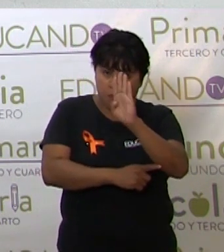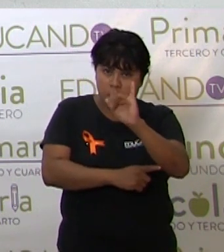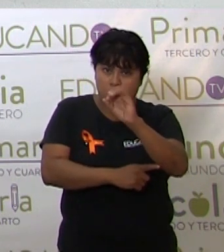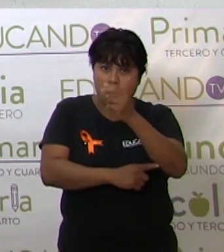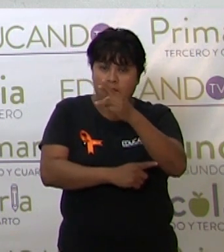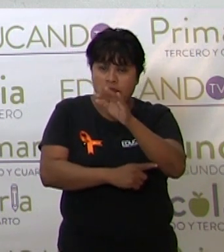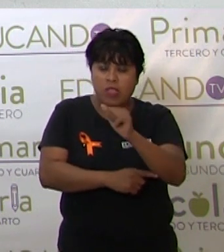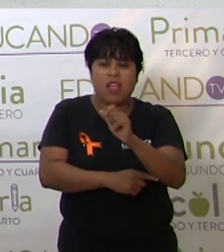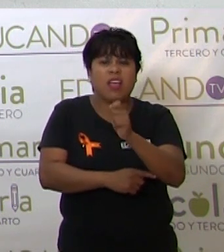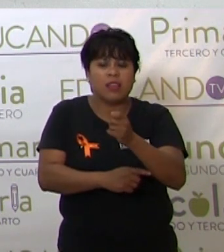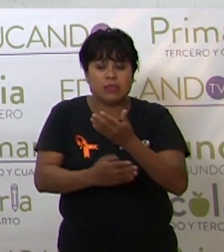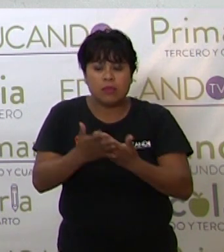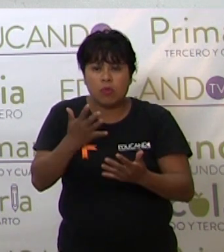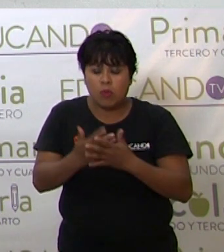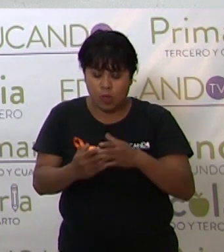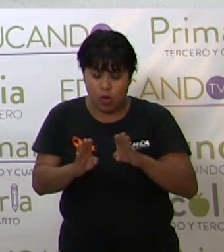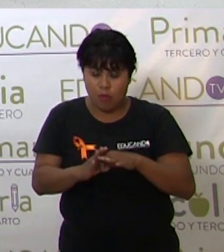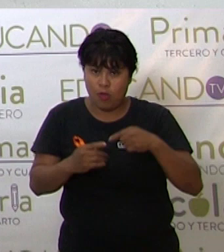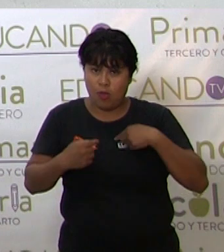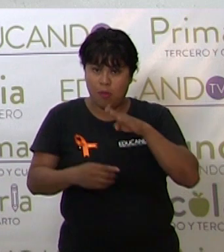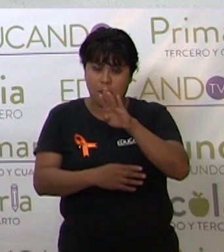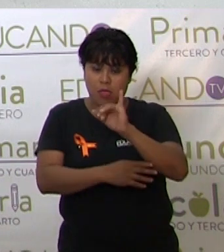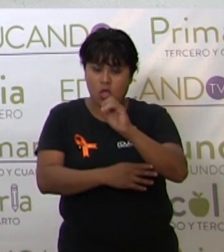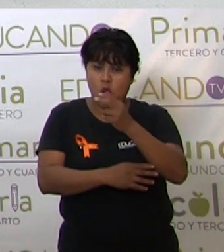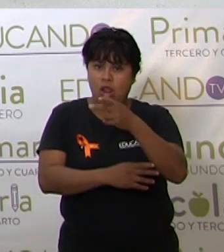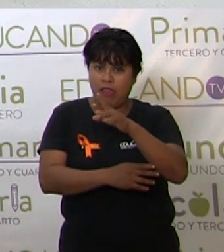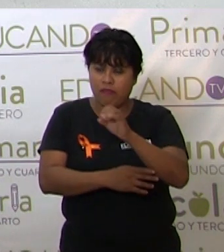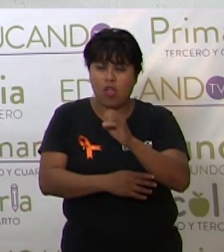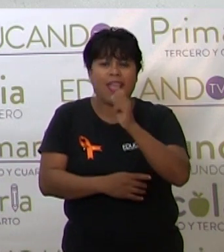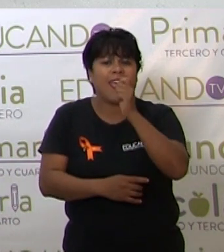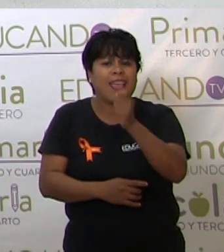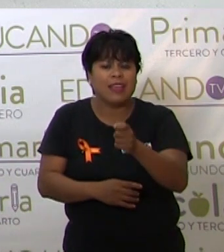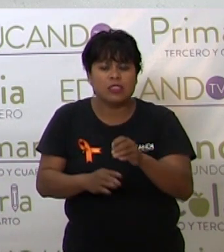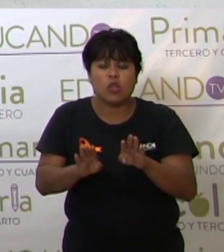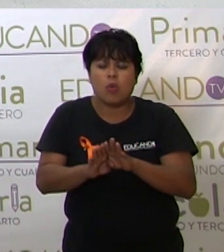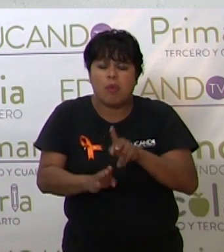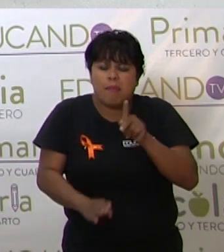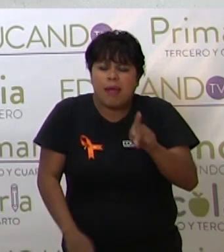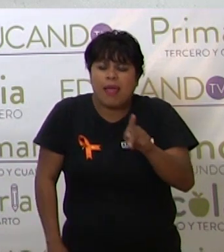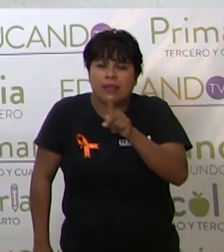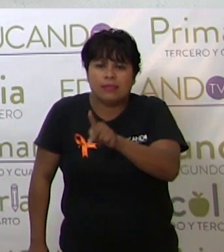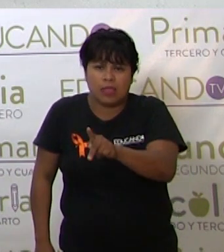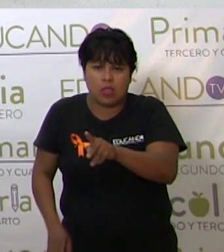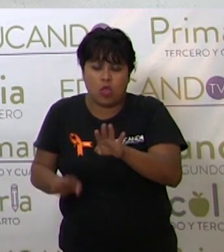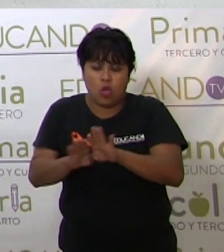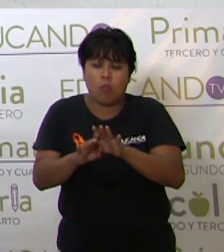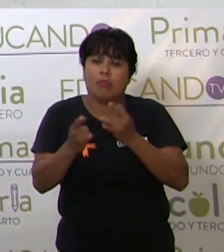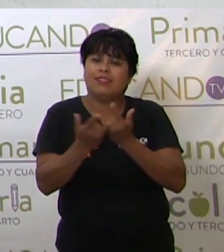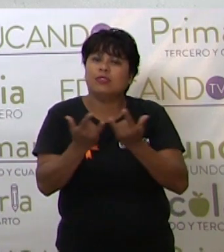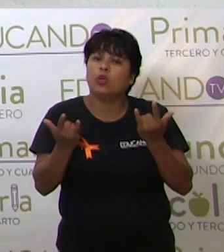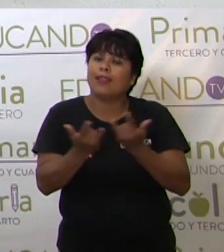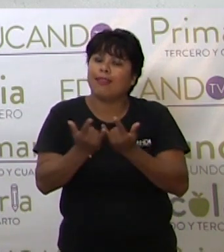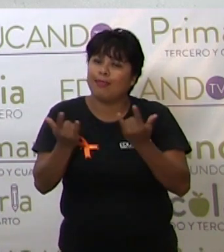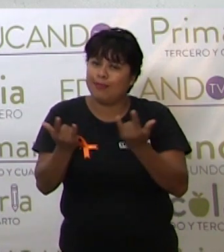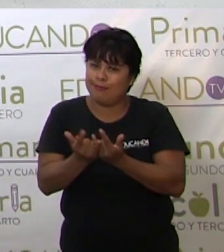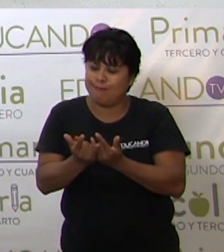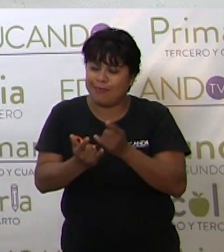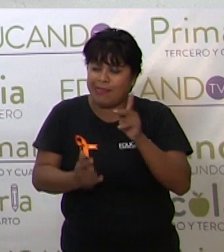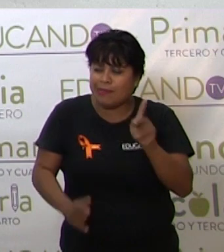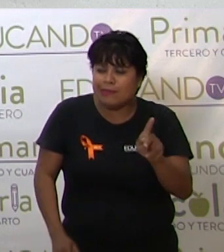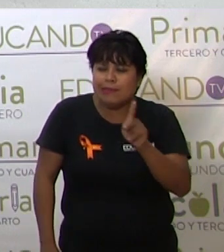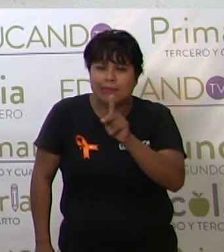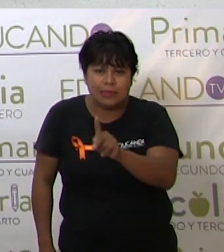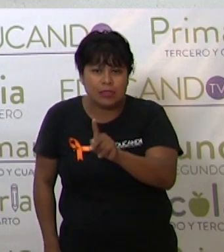La labor del biógrafo, como yo les decía anteriormente, es muy parecido a la del historiador. Porque